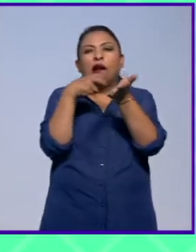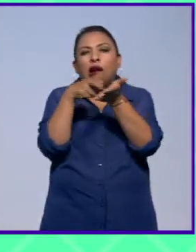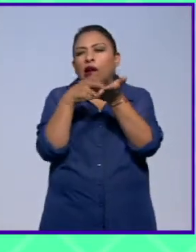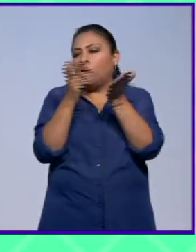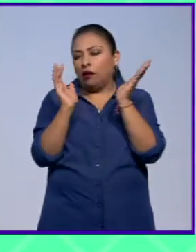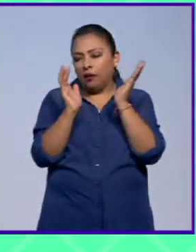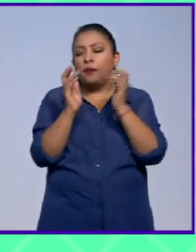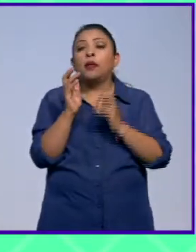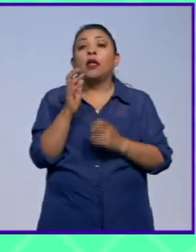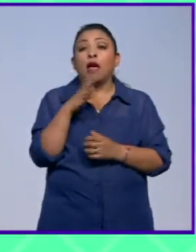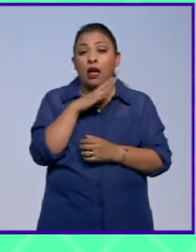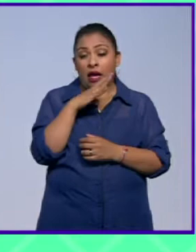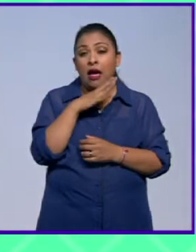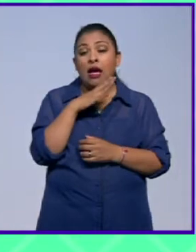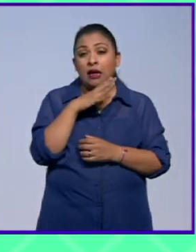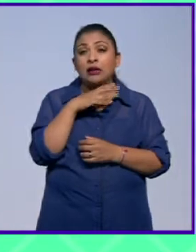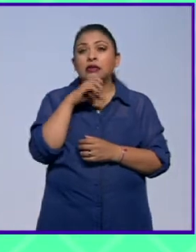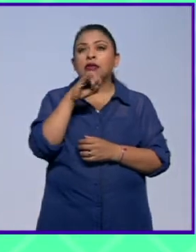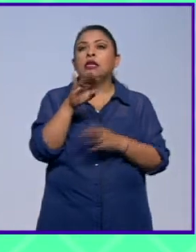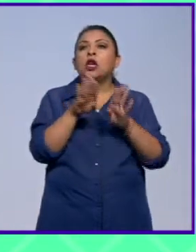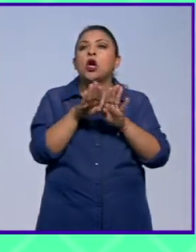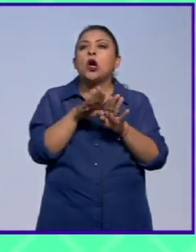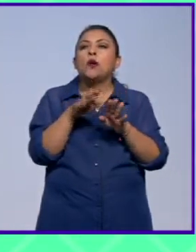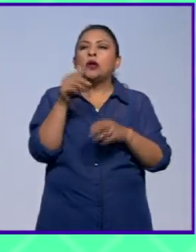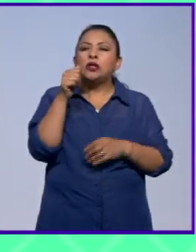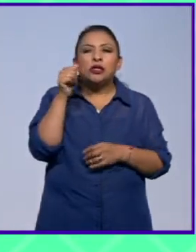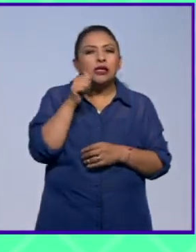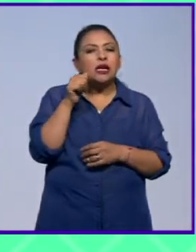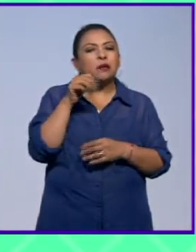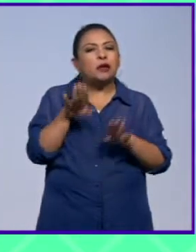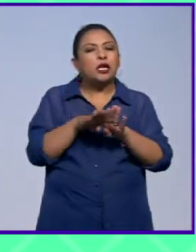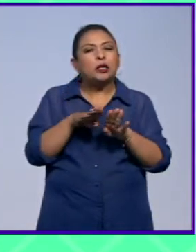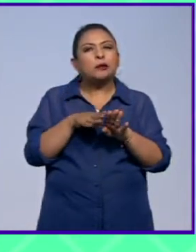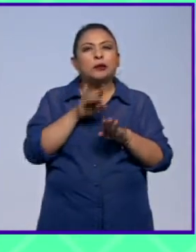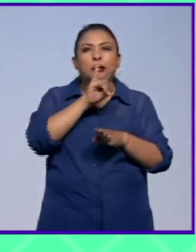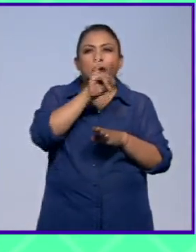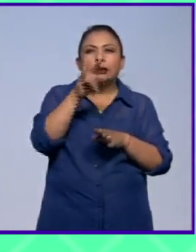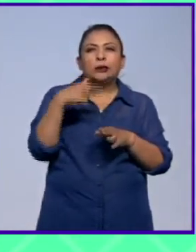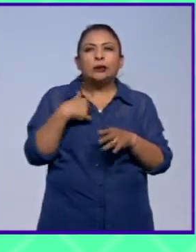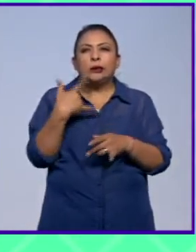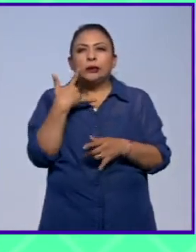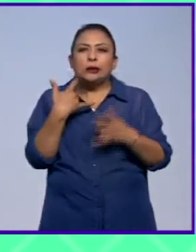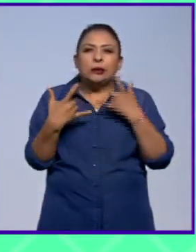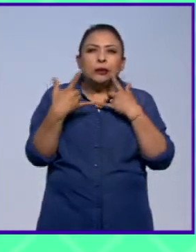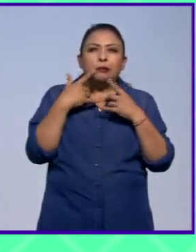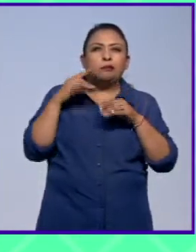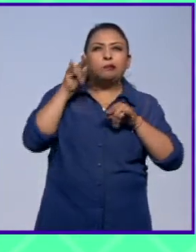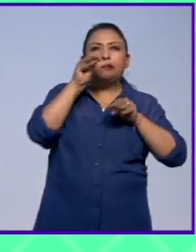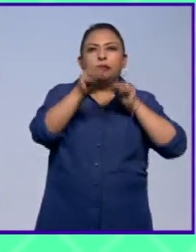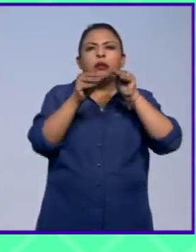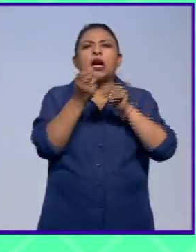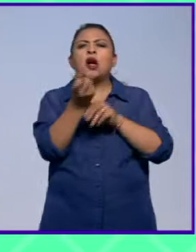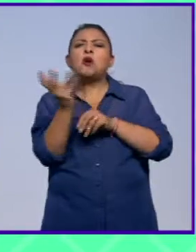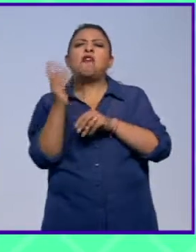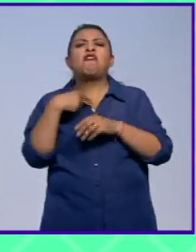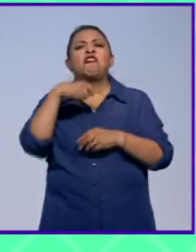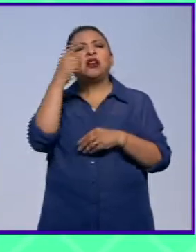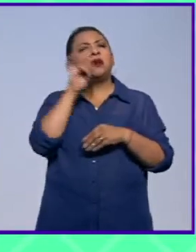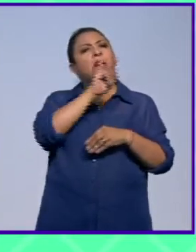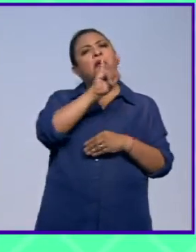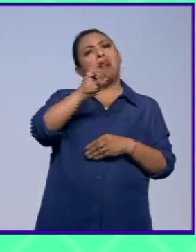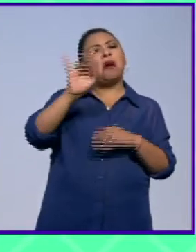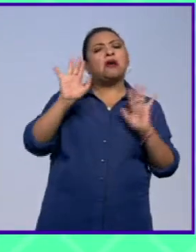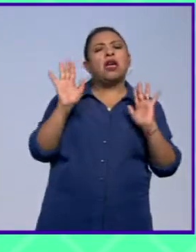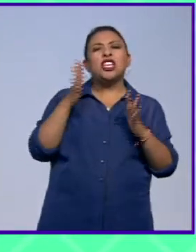eso. Si hay una especie de lucha siempre con la obra. En mi caso, hay artistas que fluye más, pero en mi caso